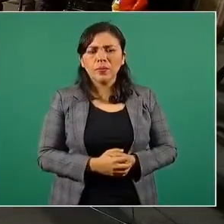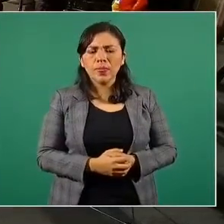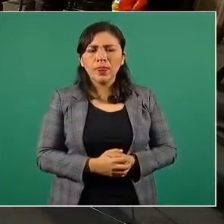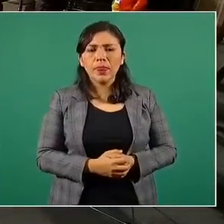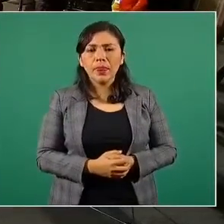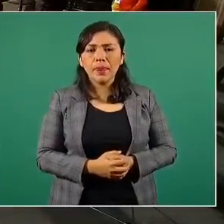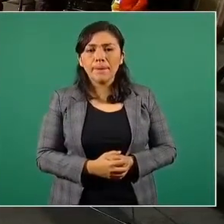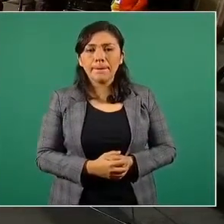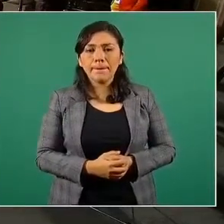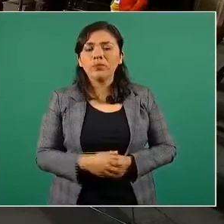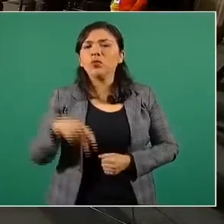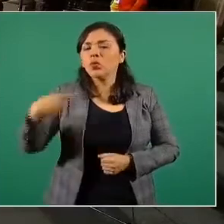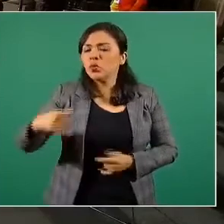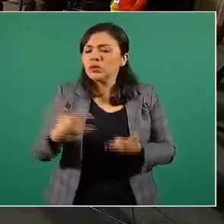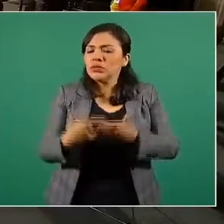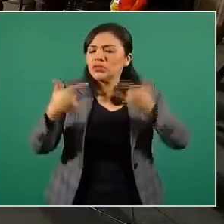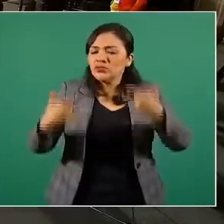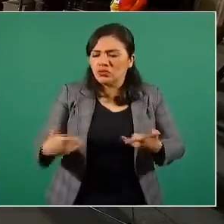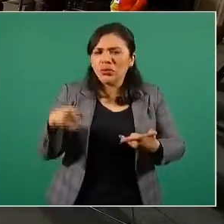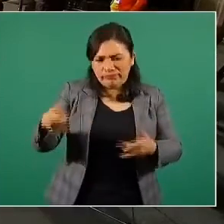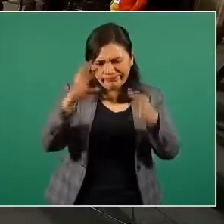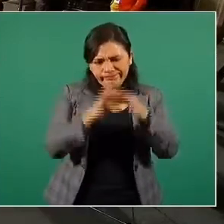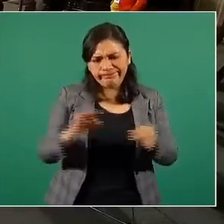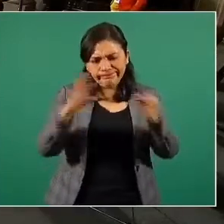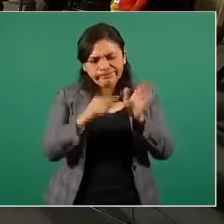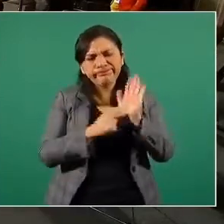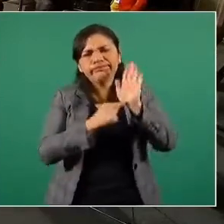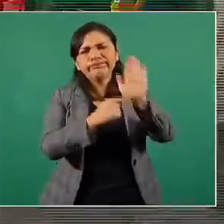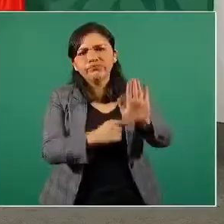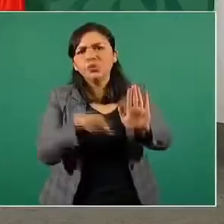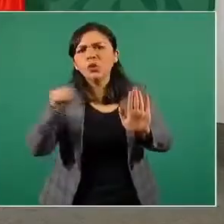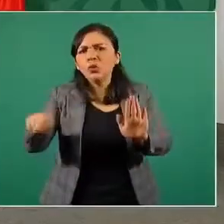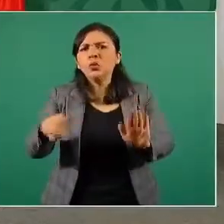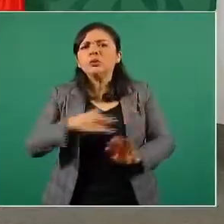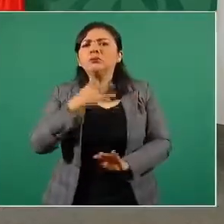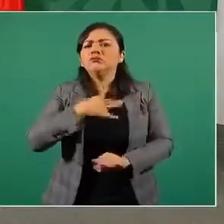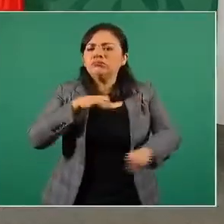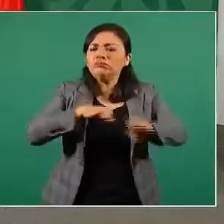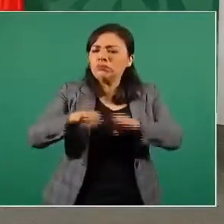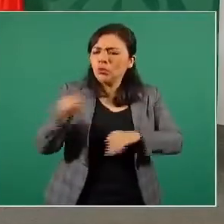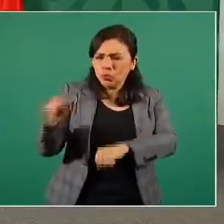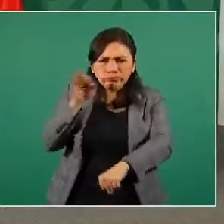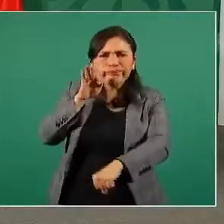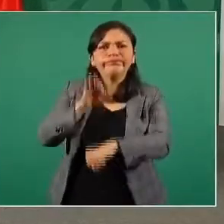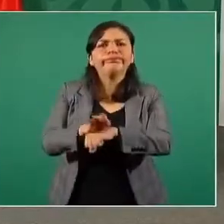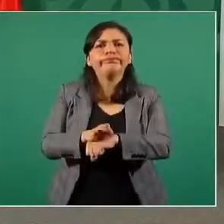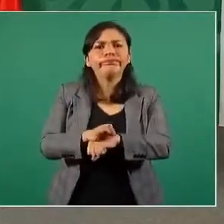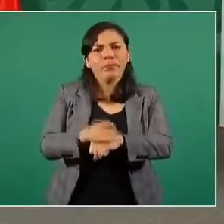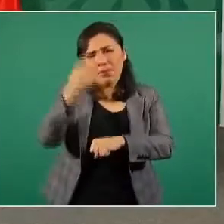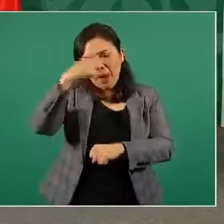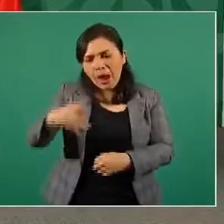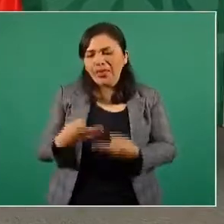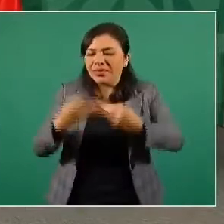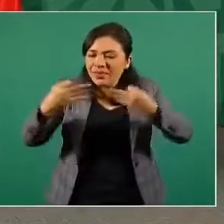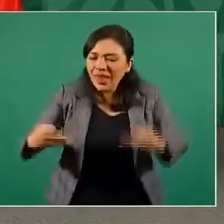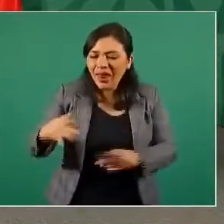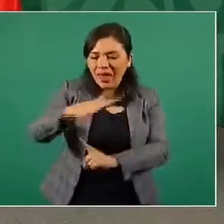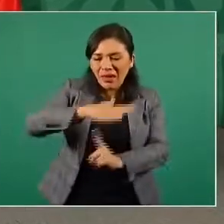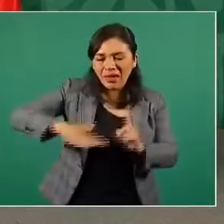tu historia como defensora de medio ambiente.